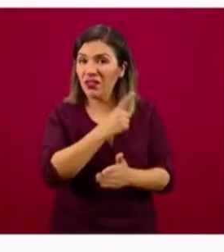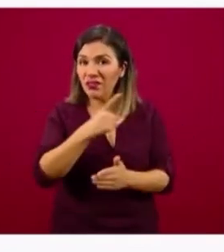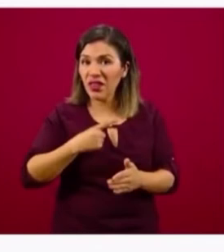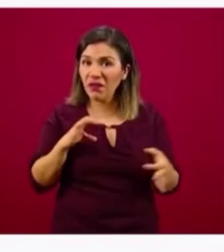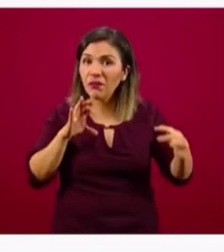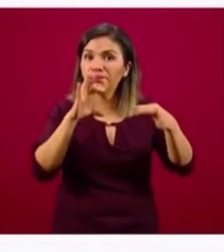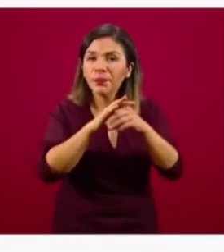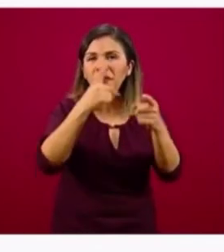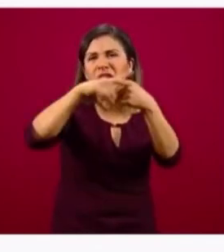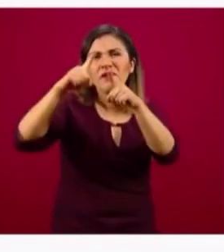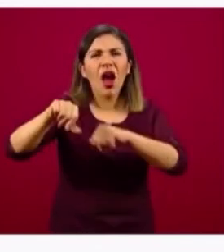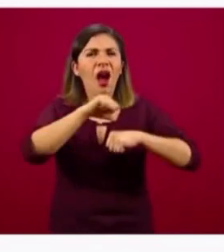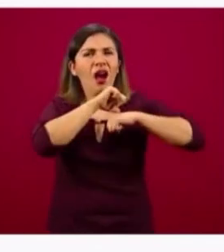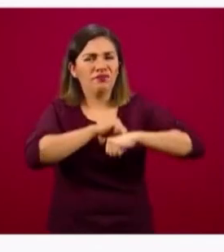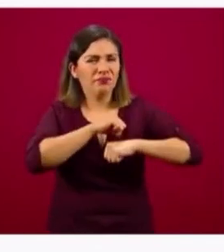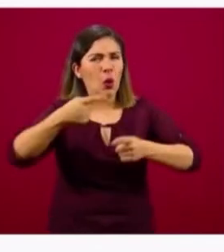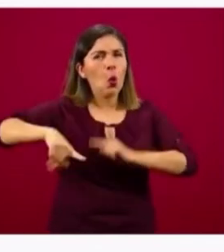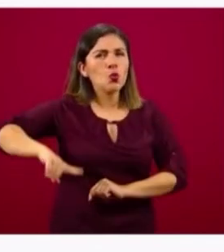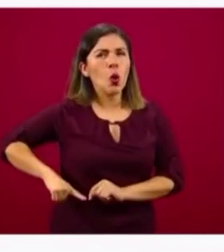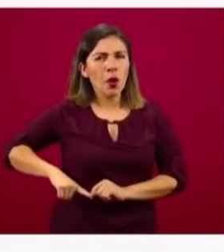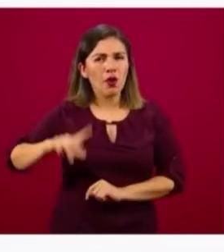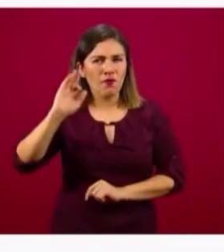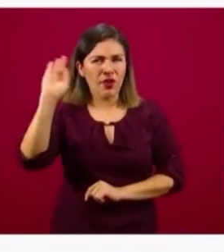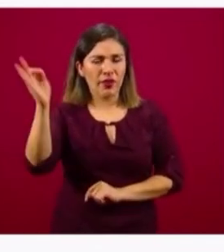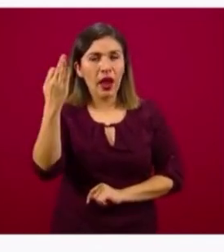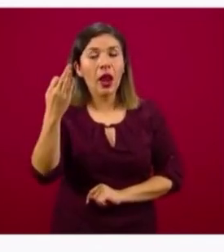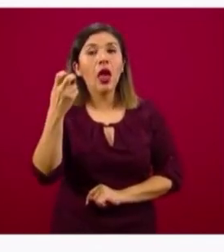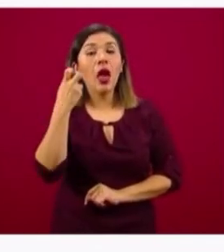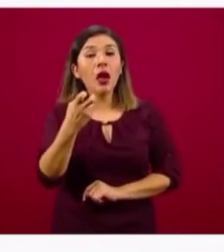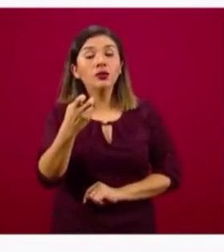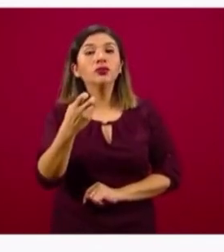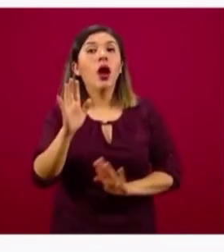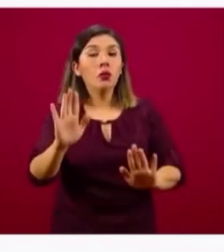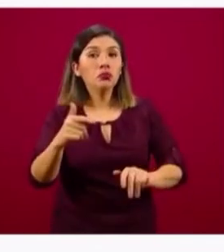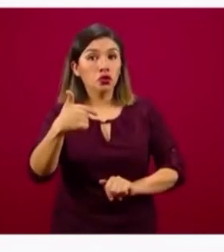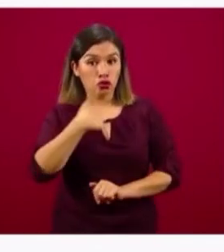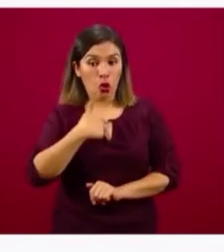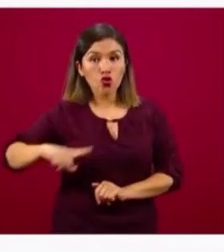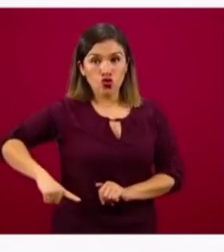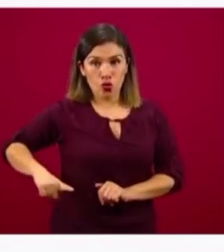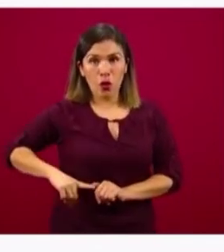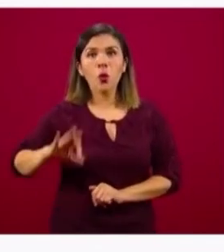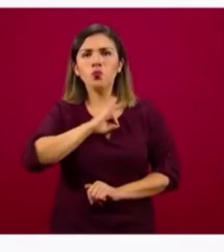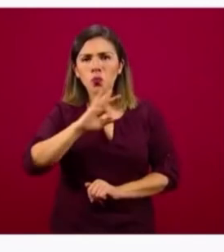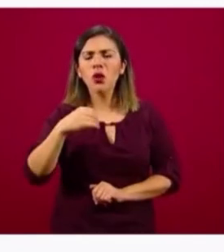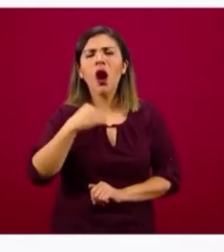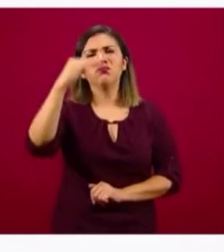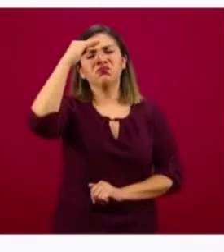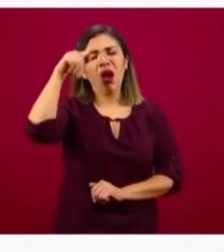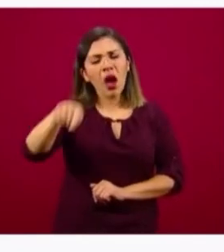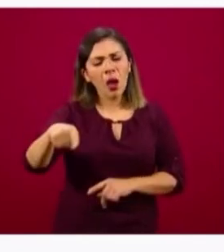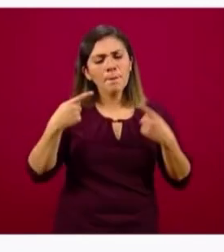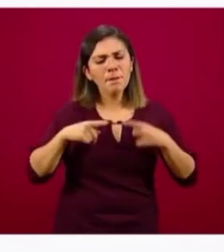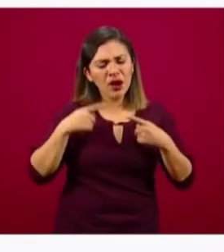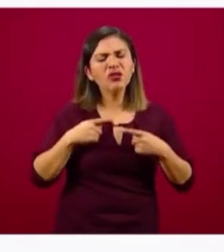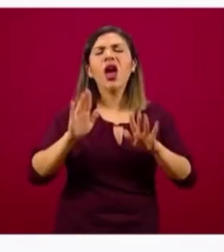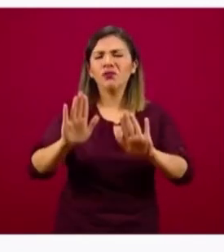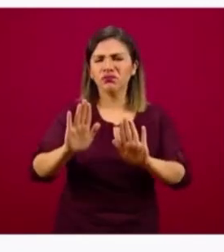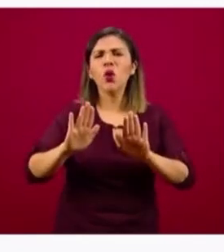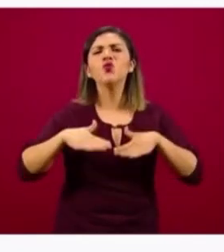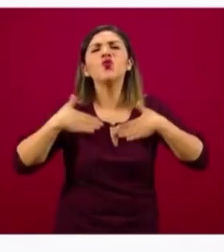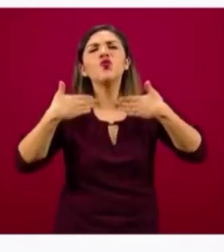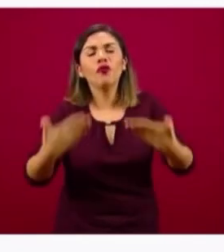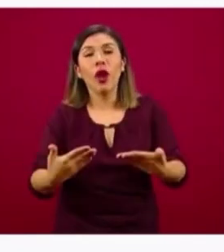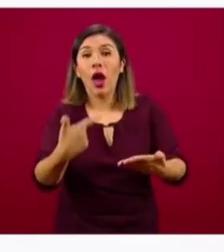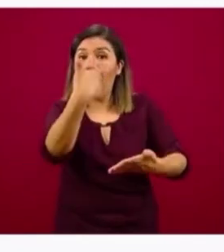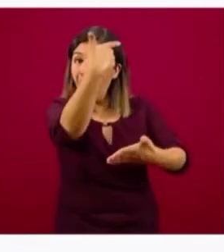autoridades del gobierno federal, en donde ya nosotros como gobierno federal estaríamos confiando en el ciudadano, de tal forma que este